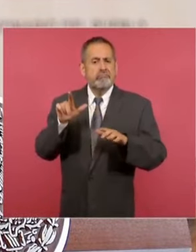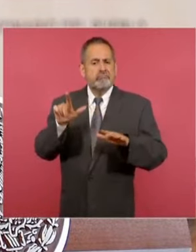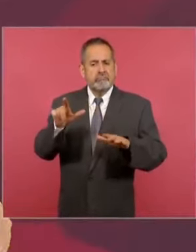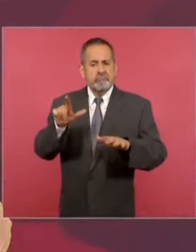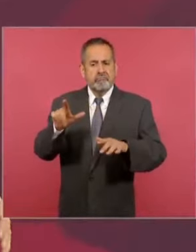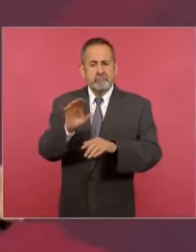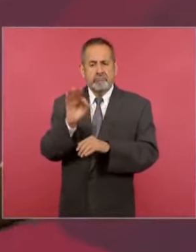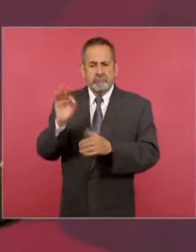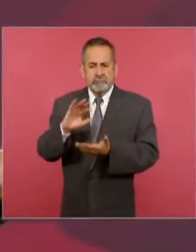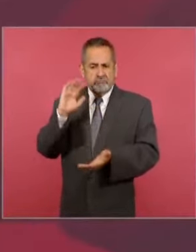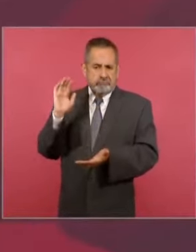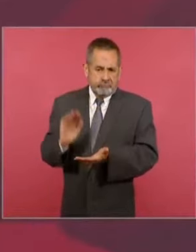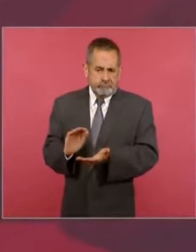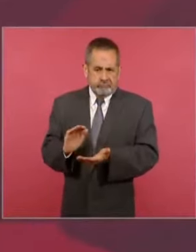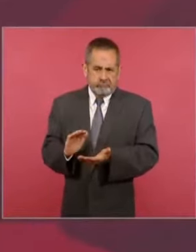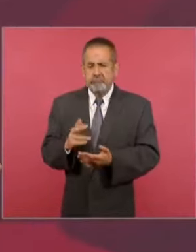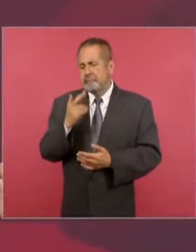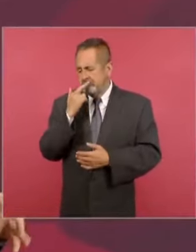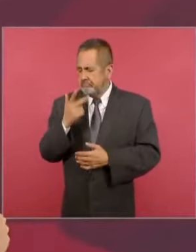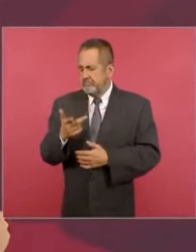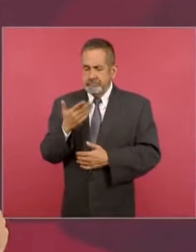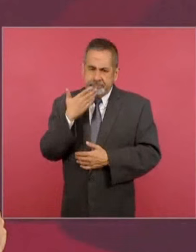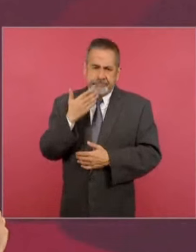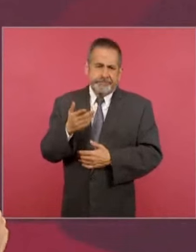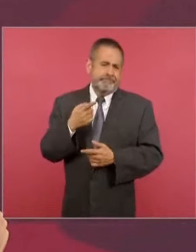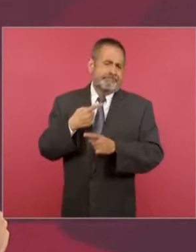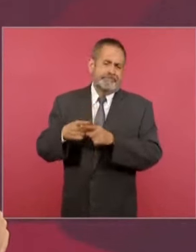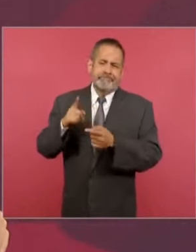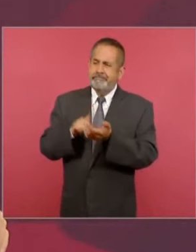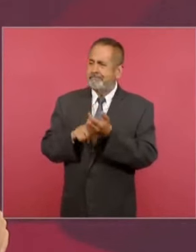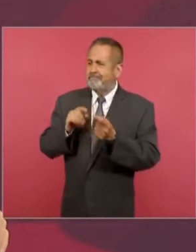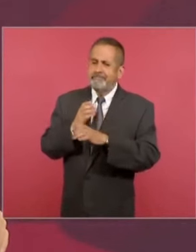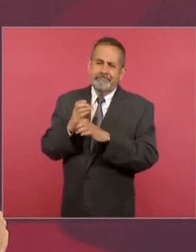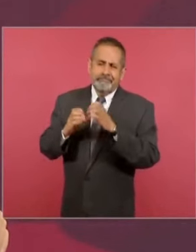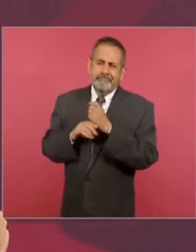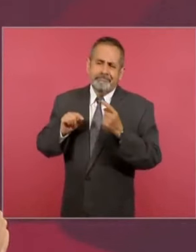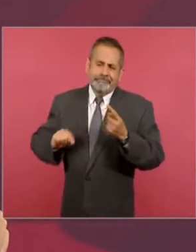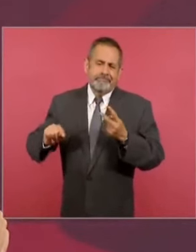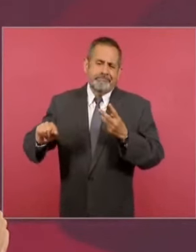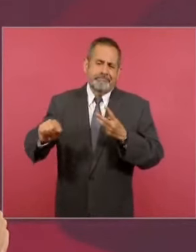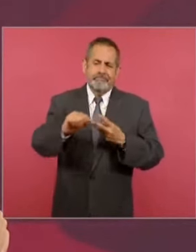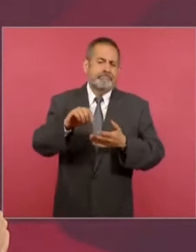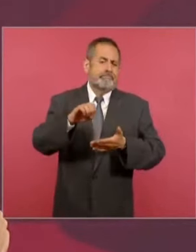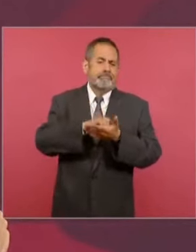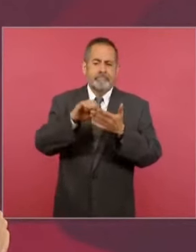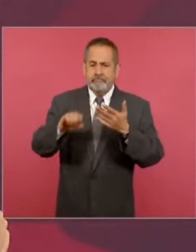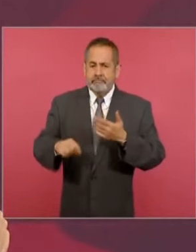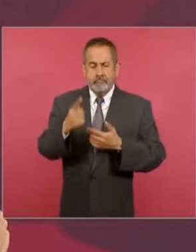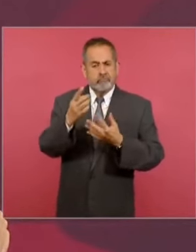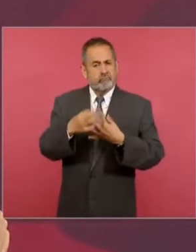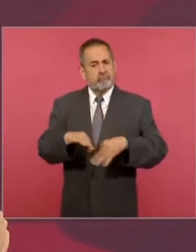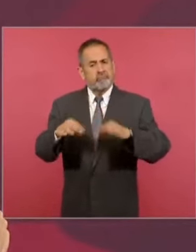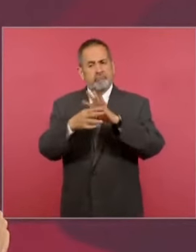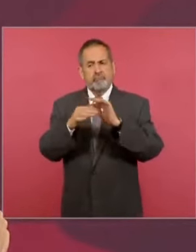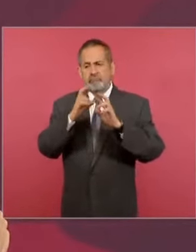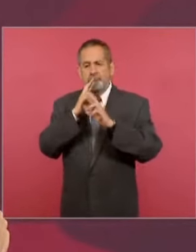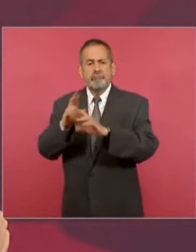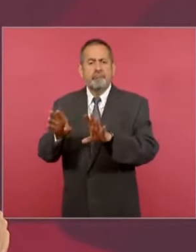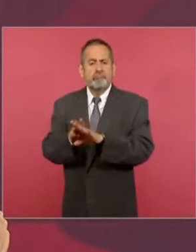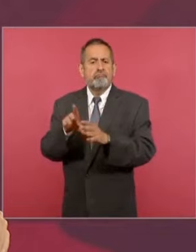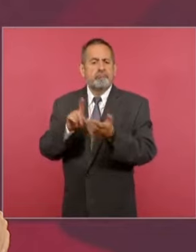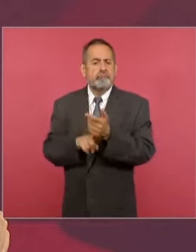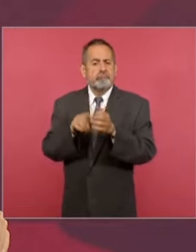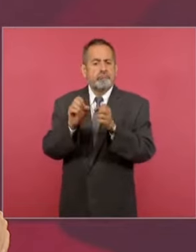por ciento. Y eso tiene que ver con muchas cosas. Por supuesto, una fundamental es que el tema